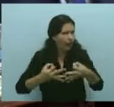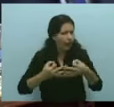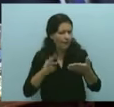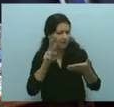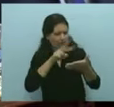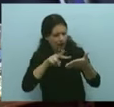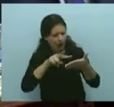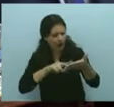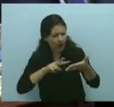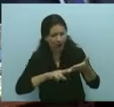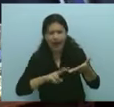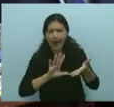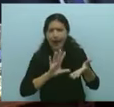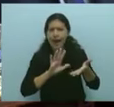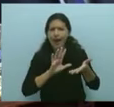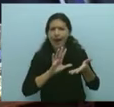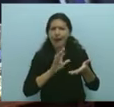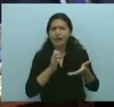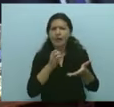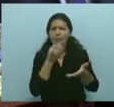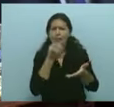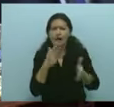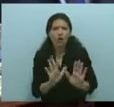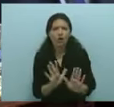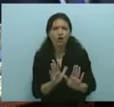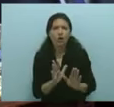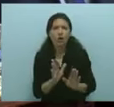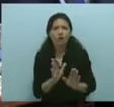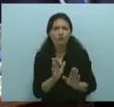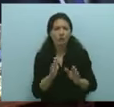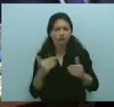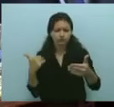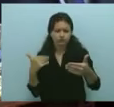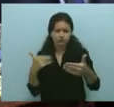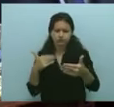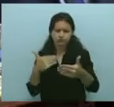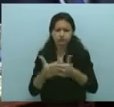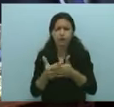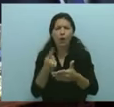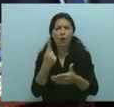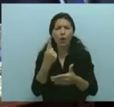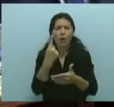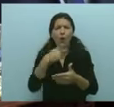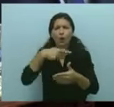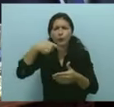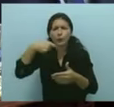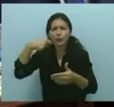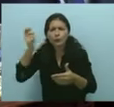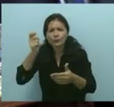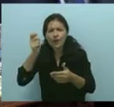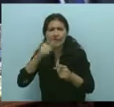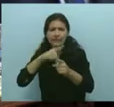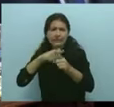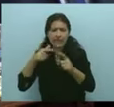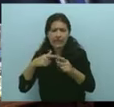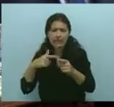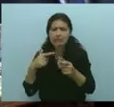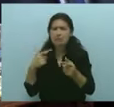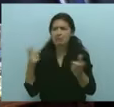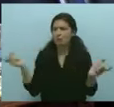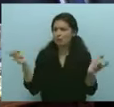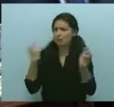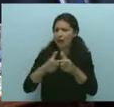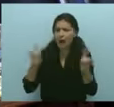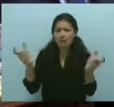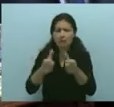adelante una tarea que duró un mes y medio. Se realizaron 11 jornadas de exposición, de debate,